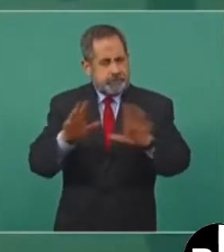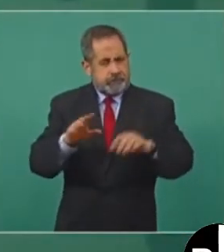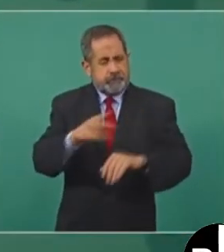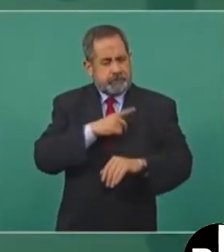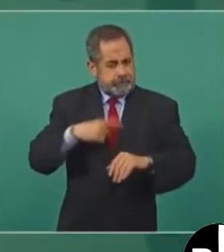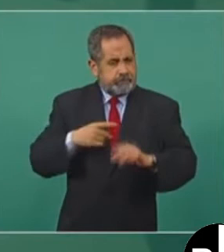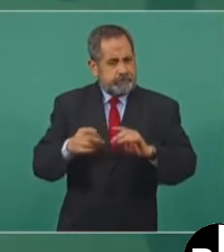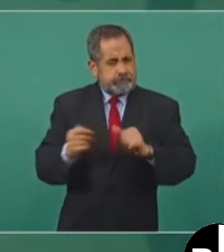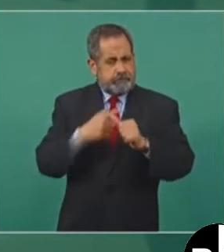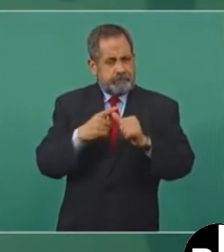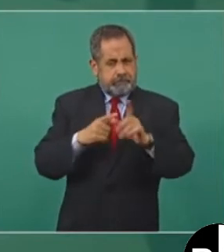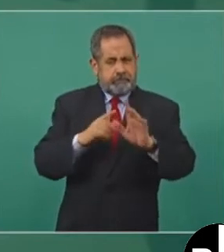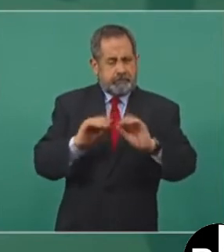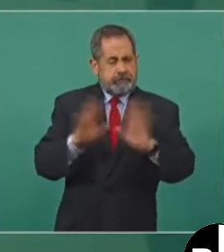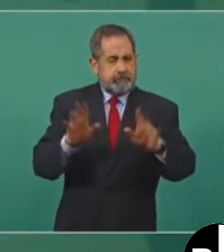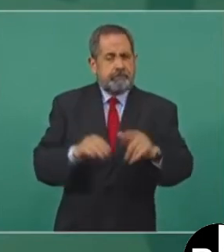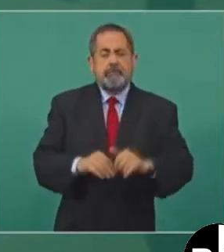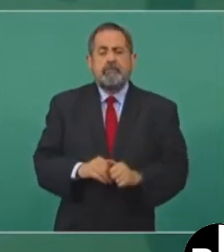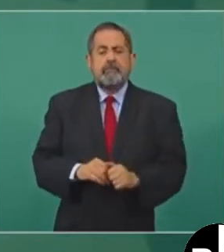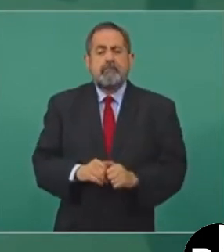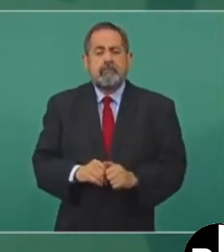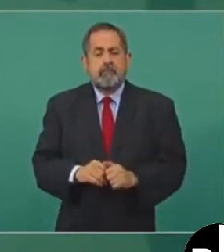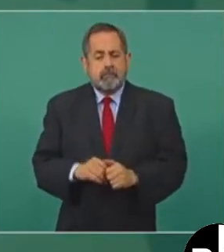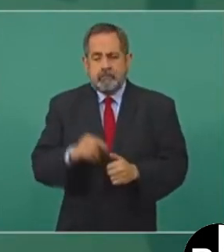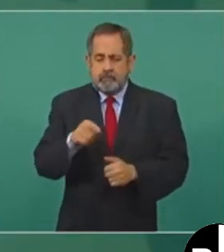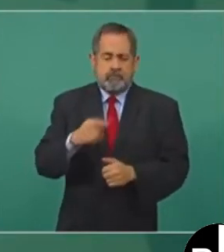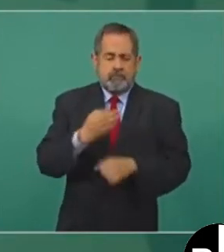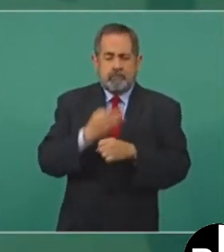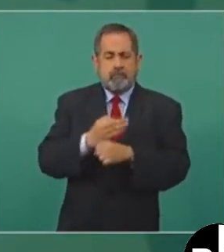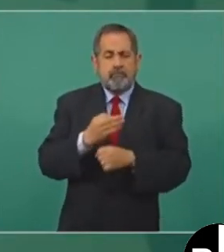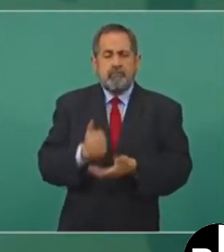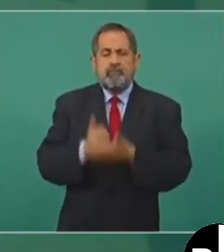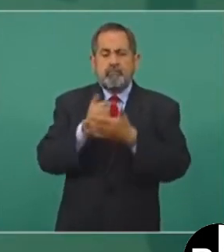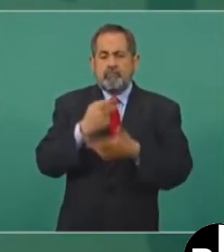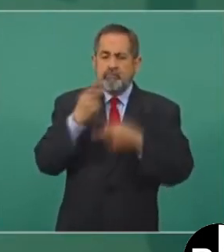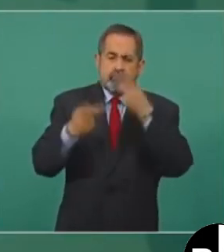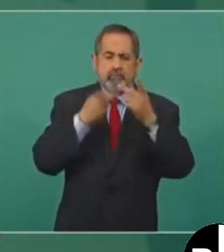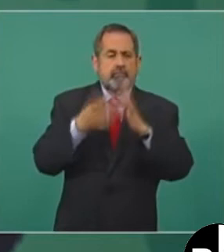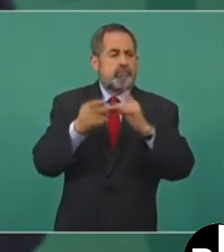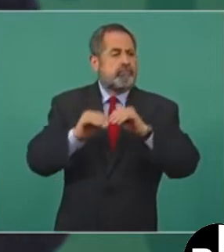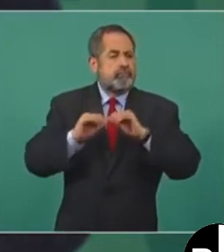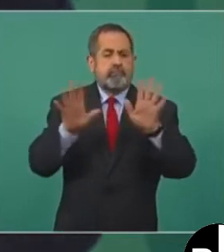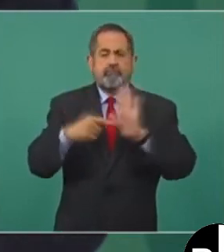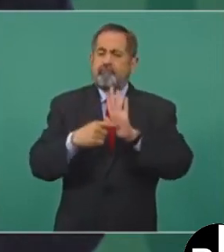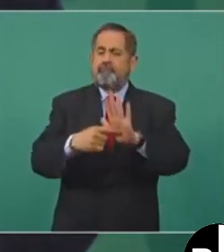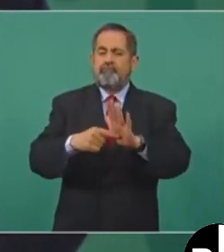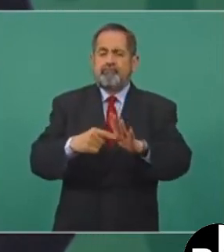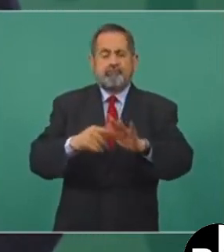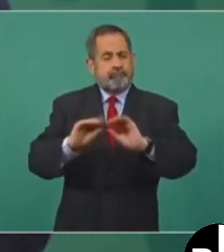esto yo creo que ayuda mucho la claridad, la